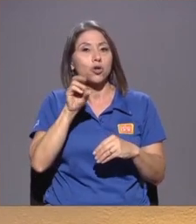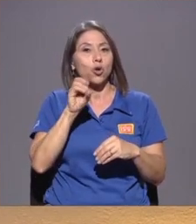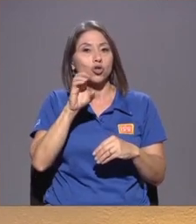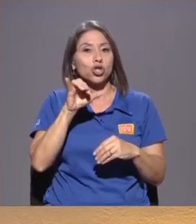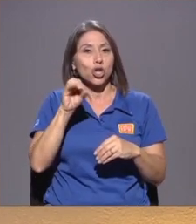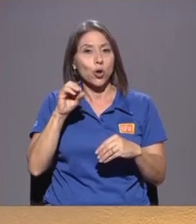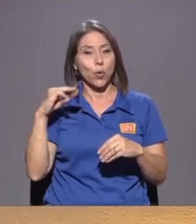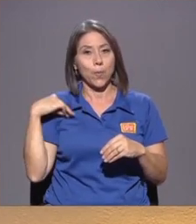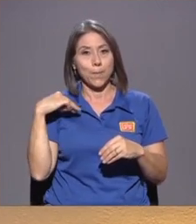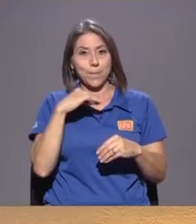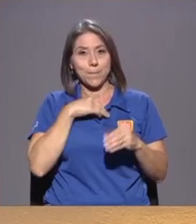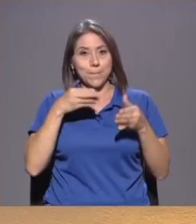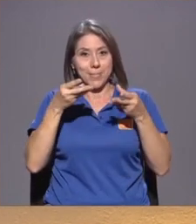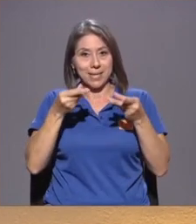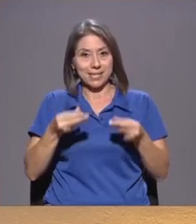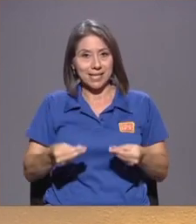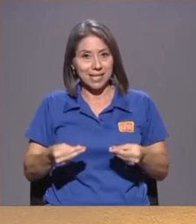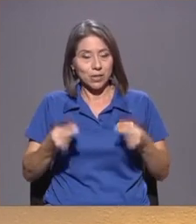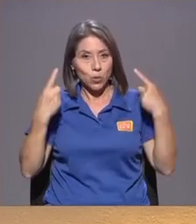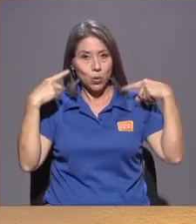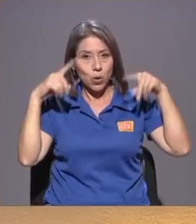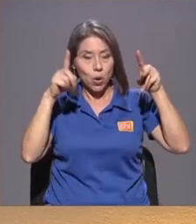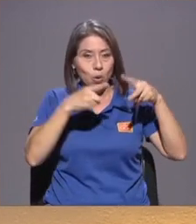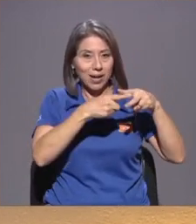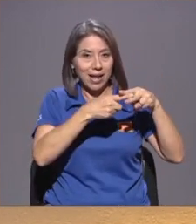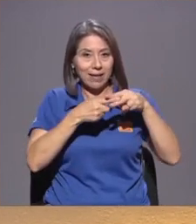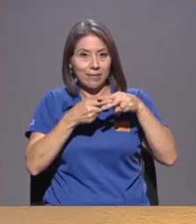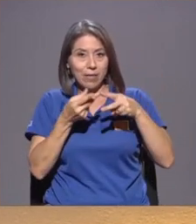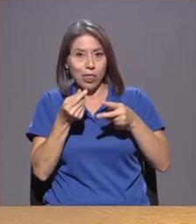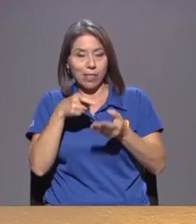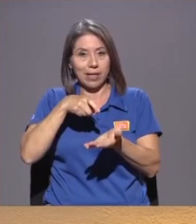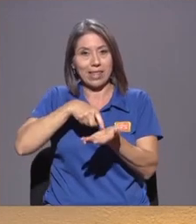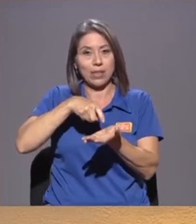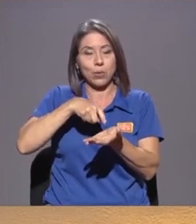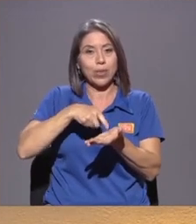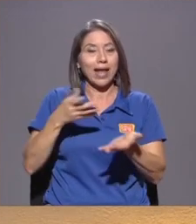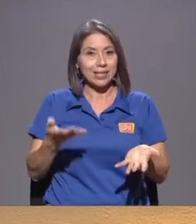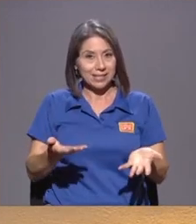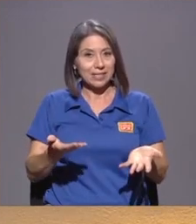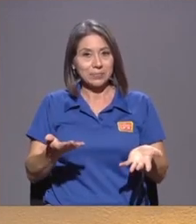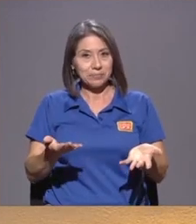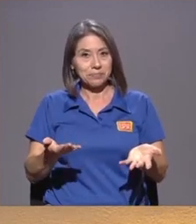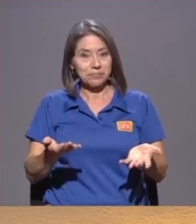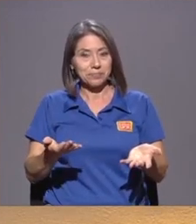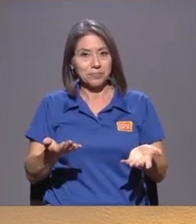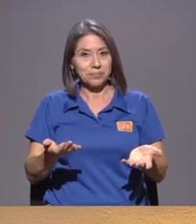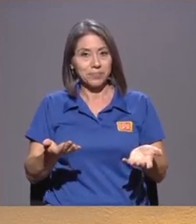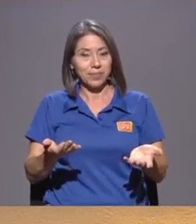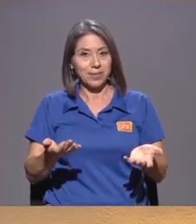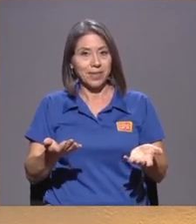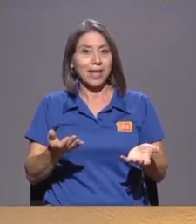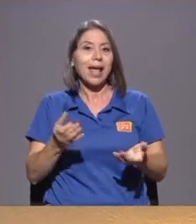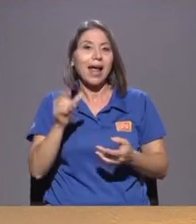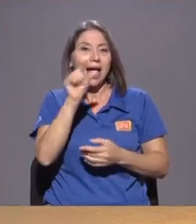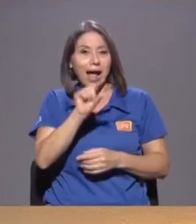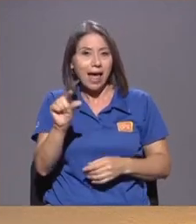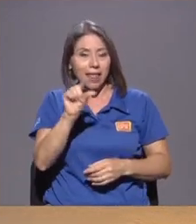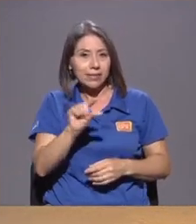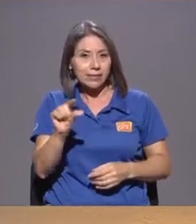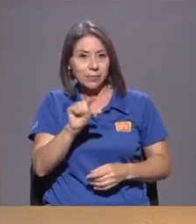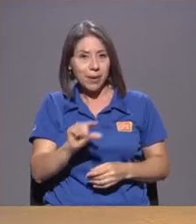Aguilar logra endeudarse cada semana